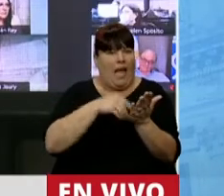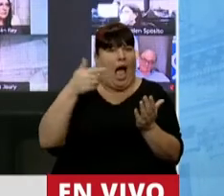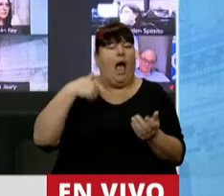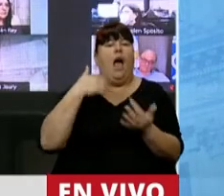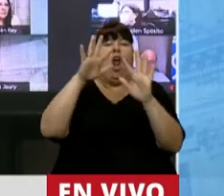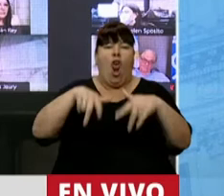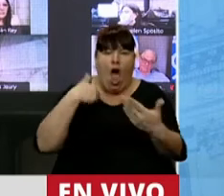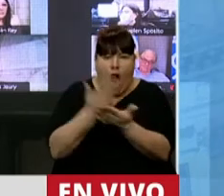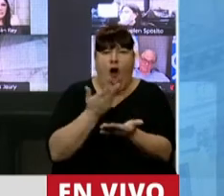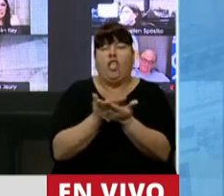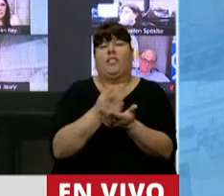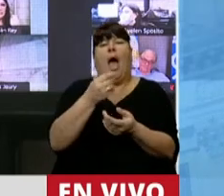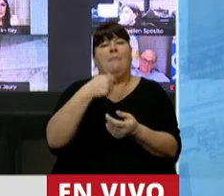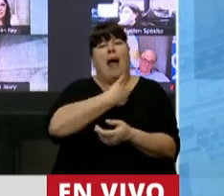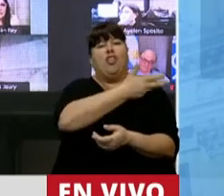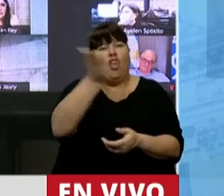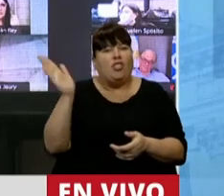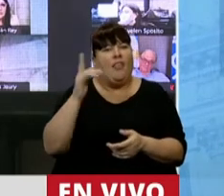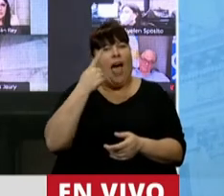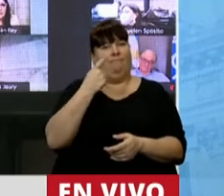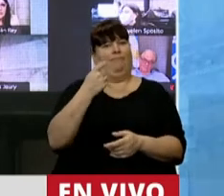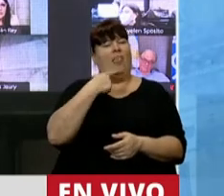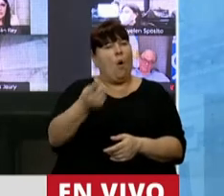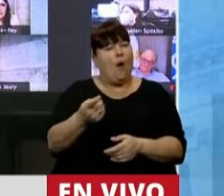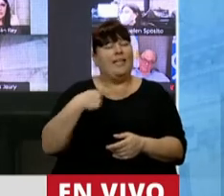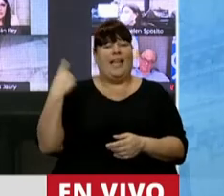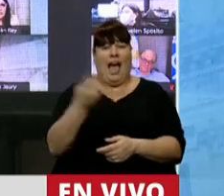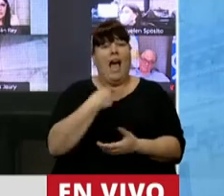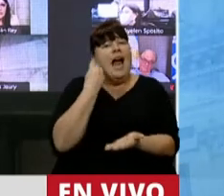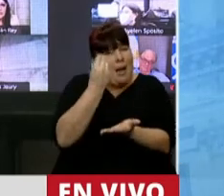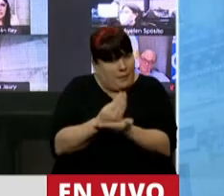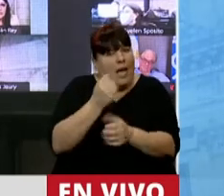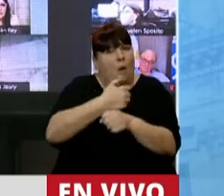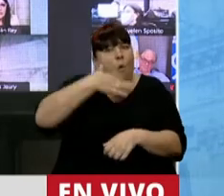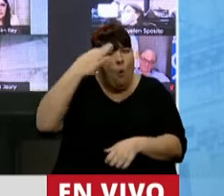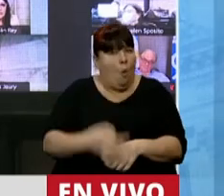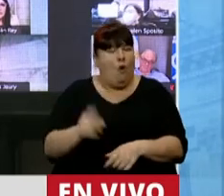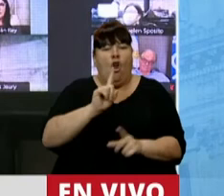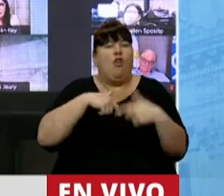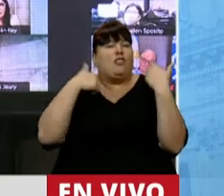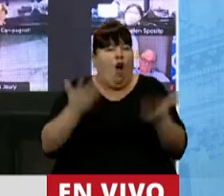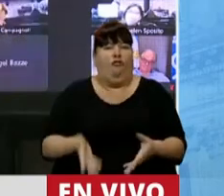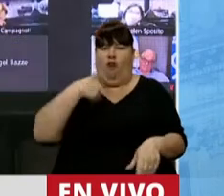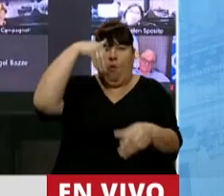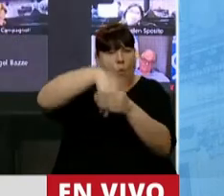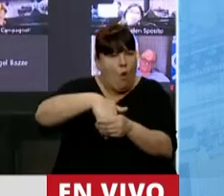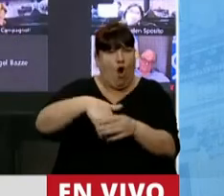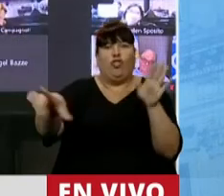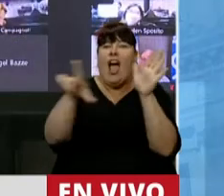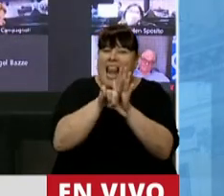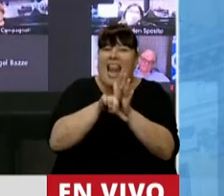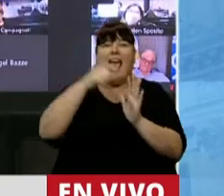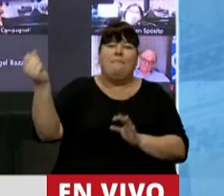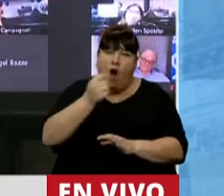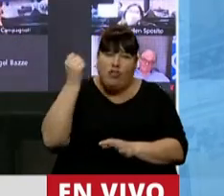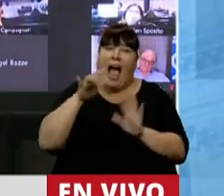Presentamos notas para que la sociedad advierta que lo representamos y que no estábamos dispuestos a votar las leyes